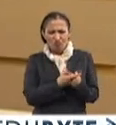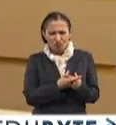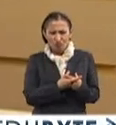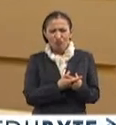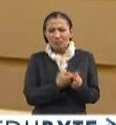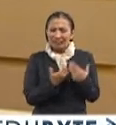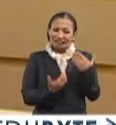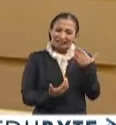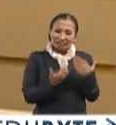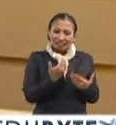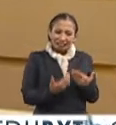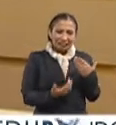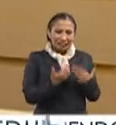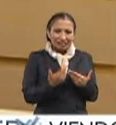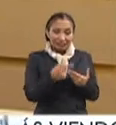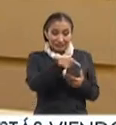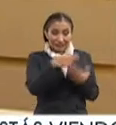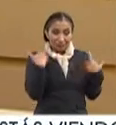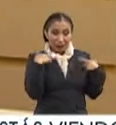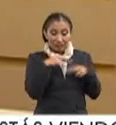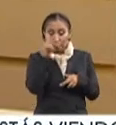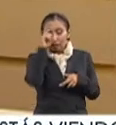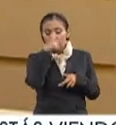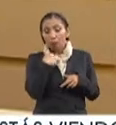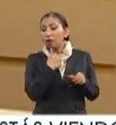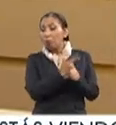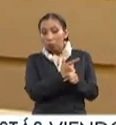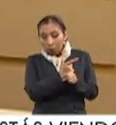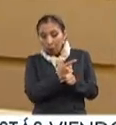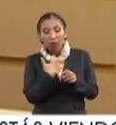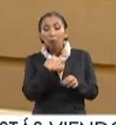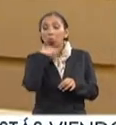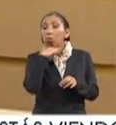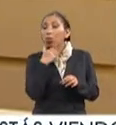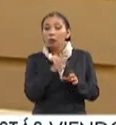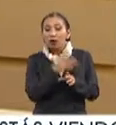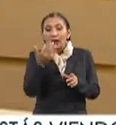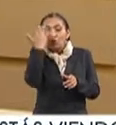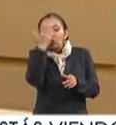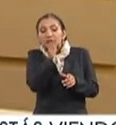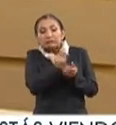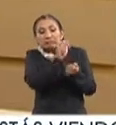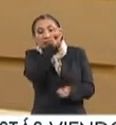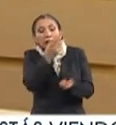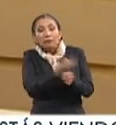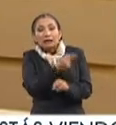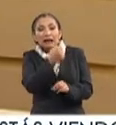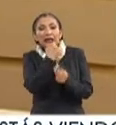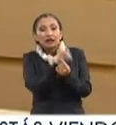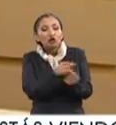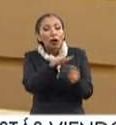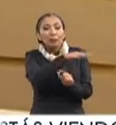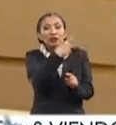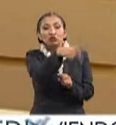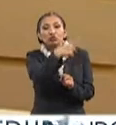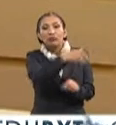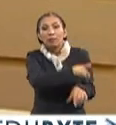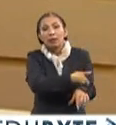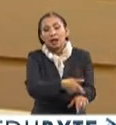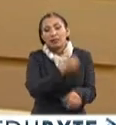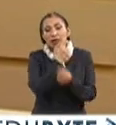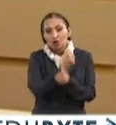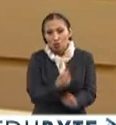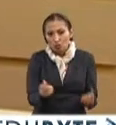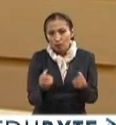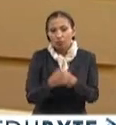que a veces los maestros cuesta trabajo tomarlo en cuenta porque no conocen qué es lo que está pasando en el ambiente familiar